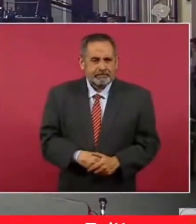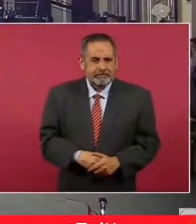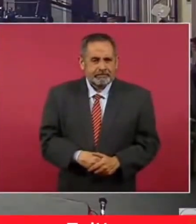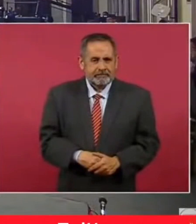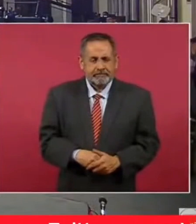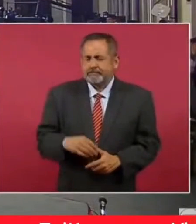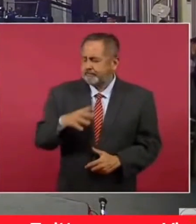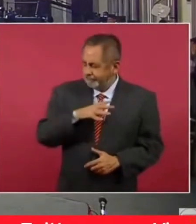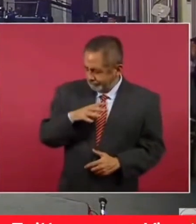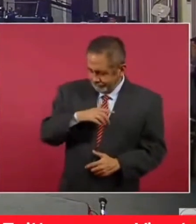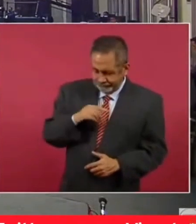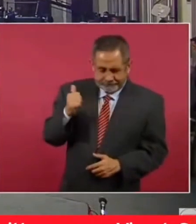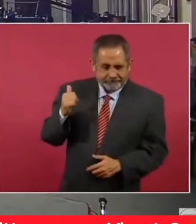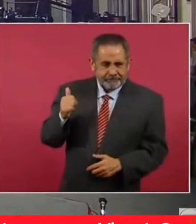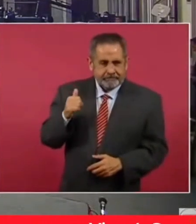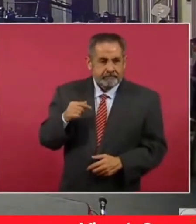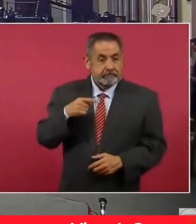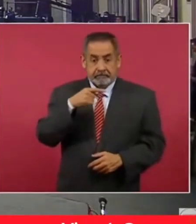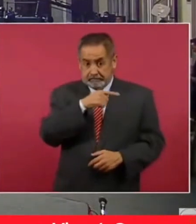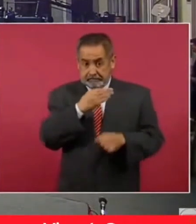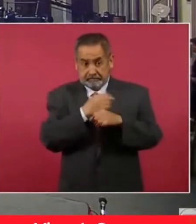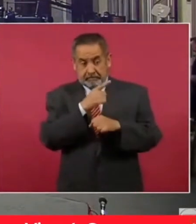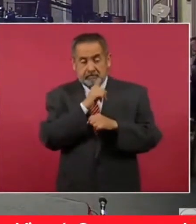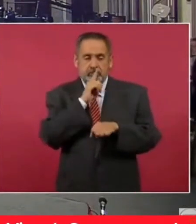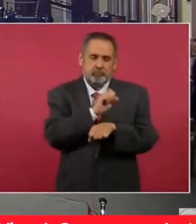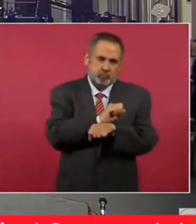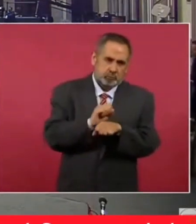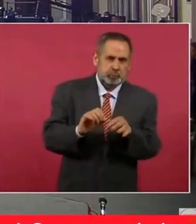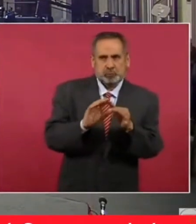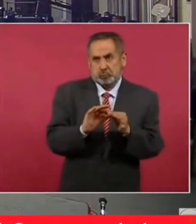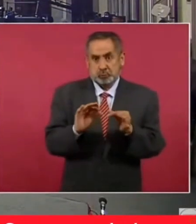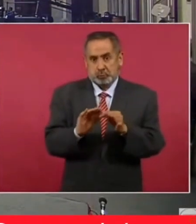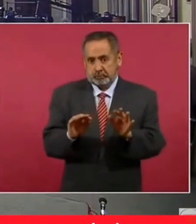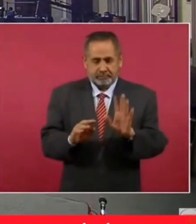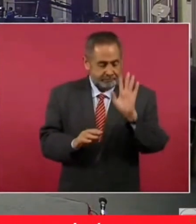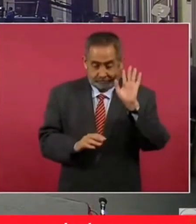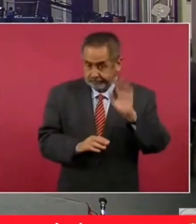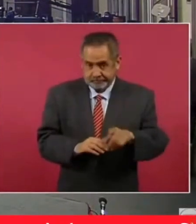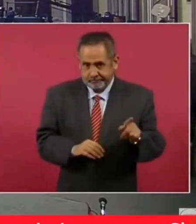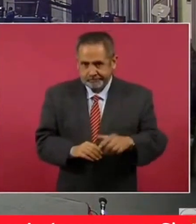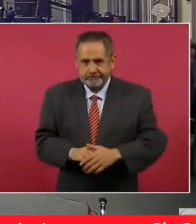aquí está este, moderado, este,